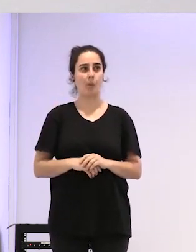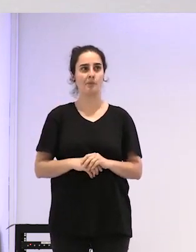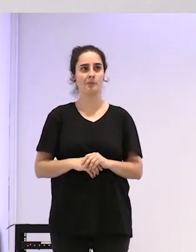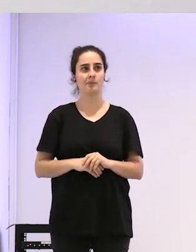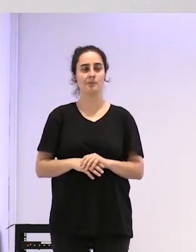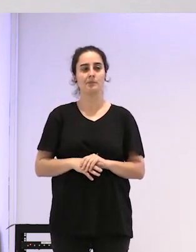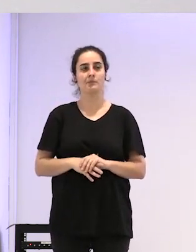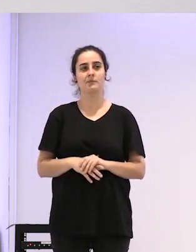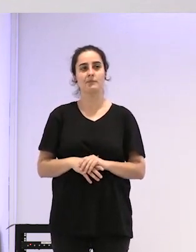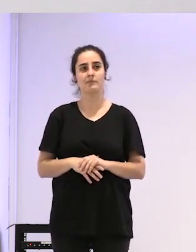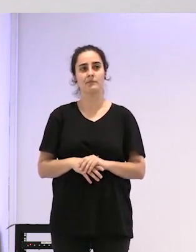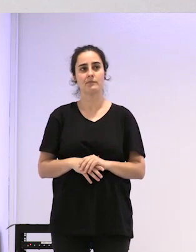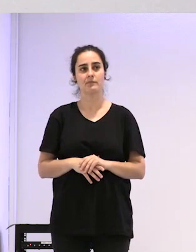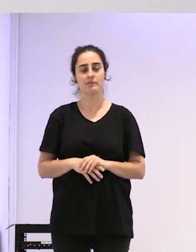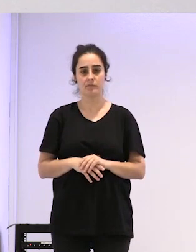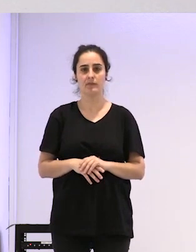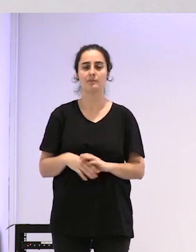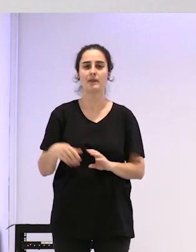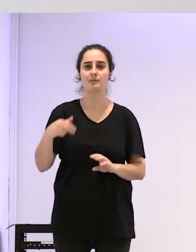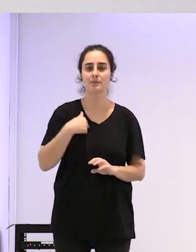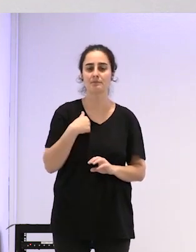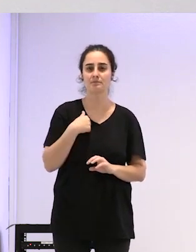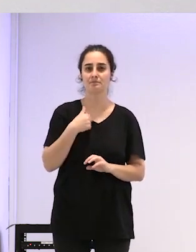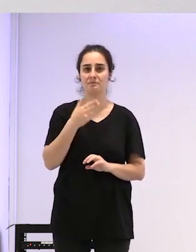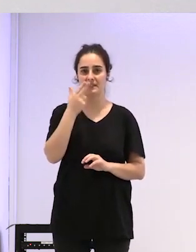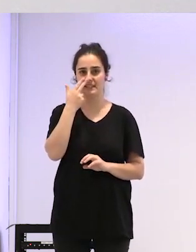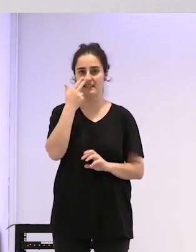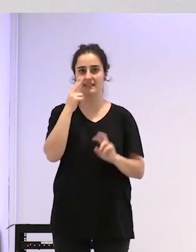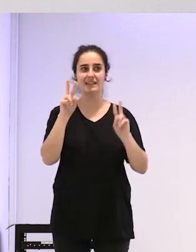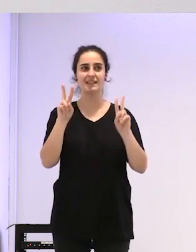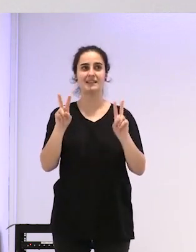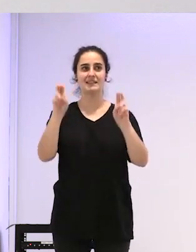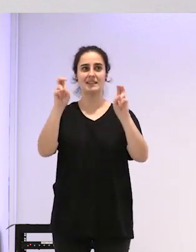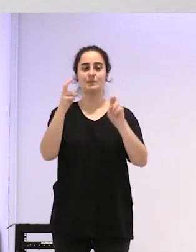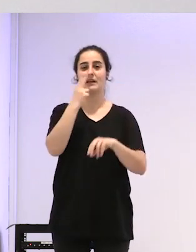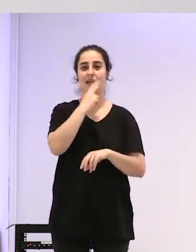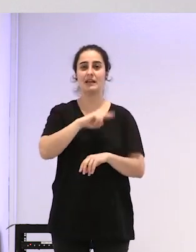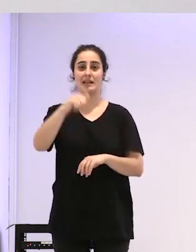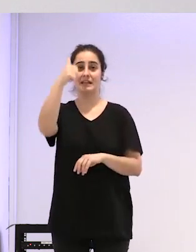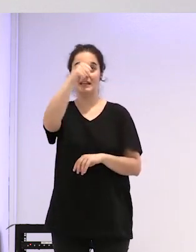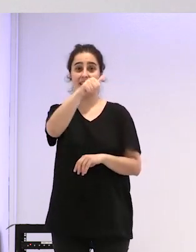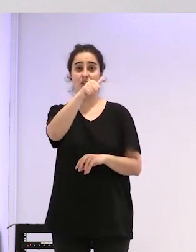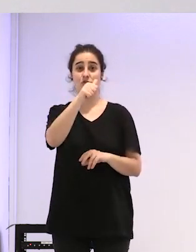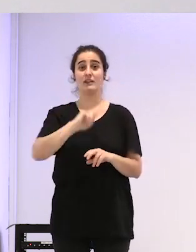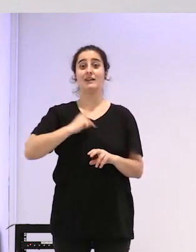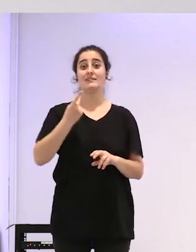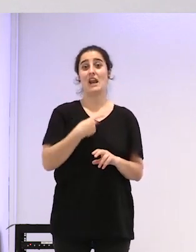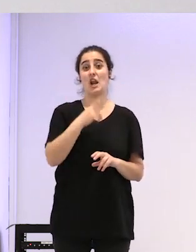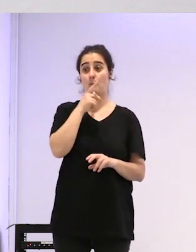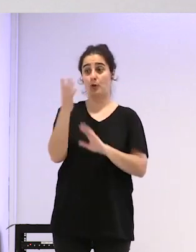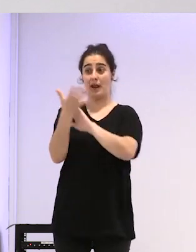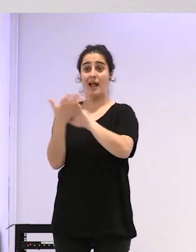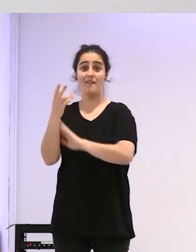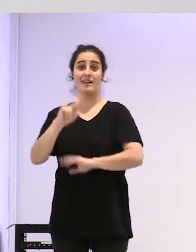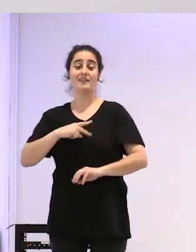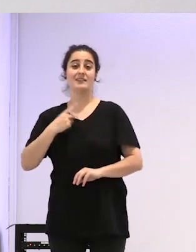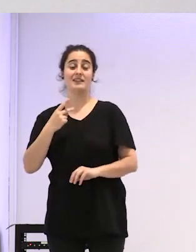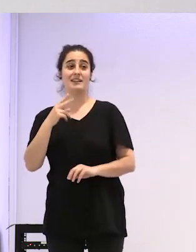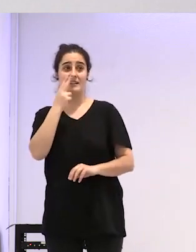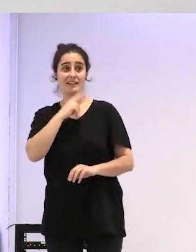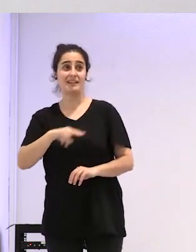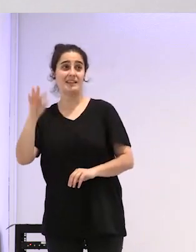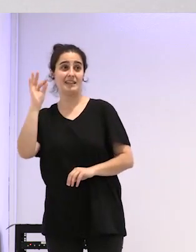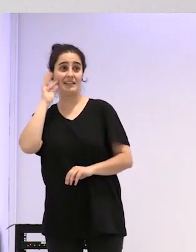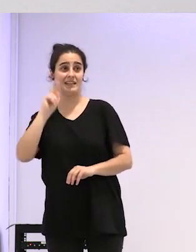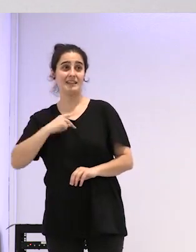a mí me interesaría el tema de los niños trans ya que salen a otras niñas y en concreto que voy de